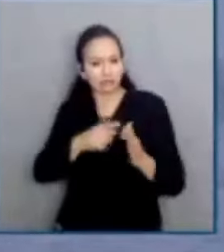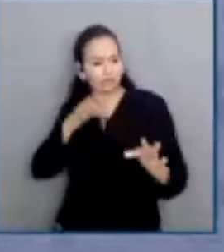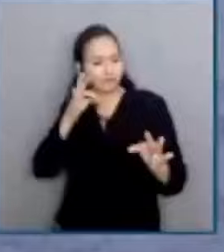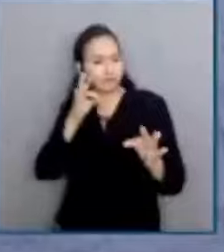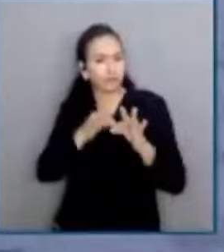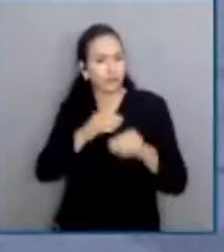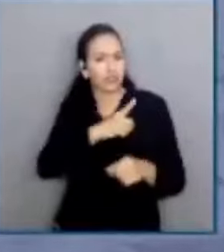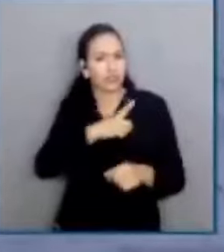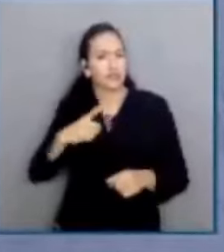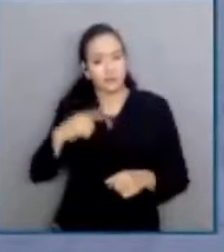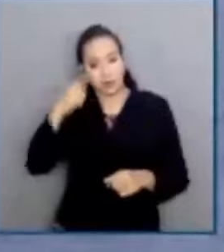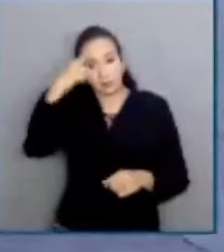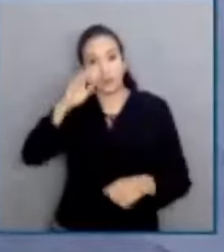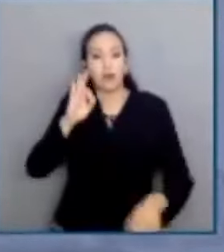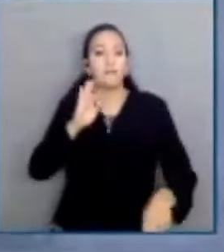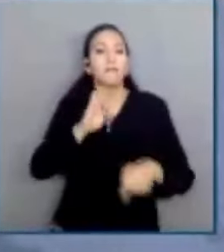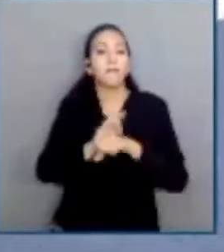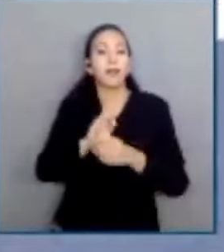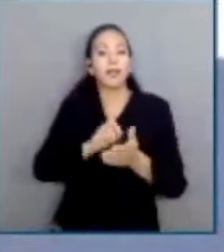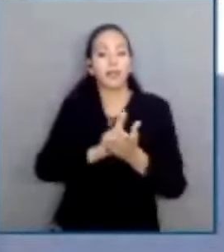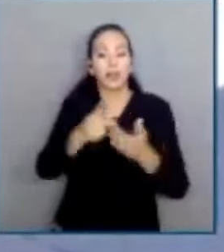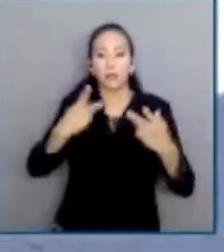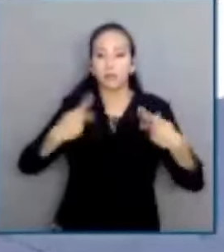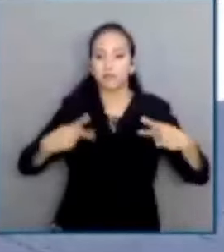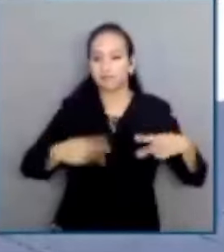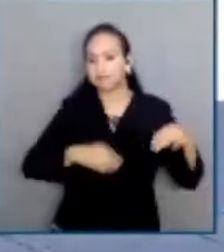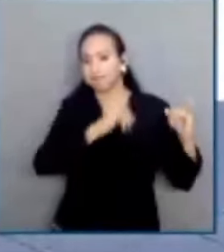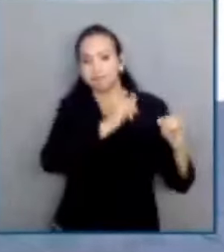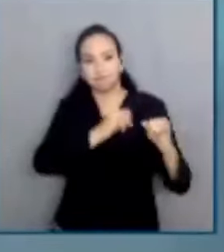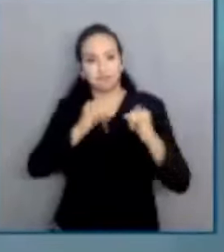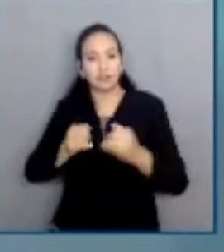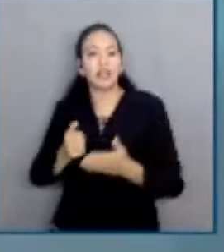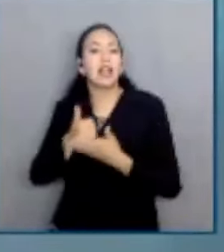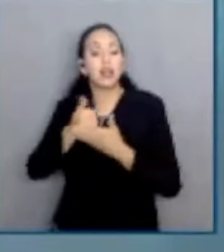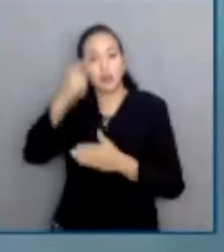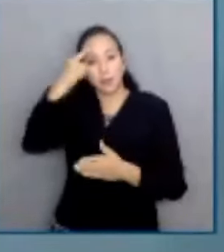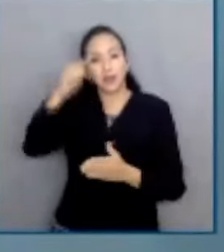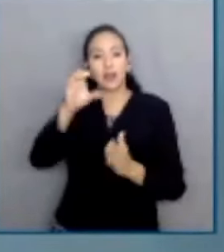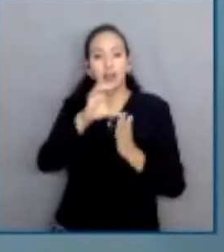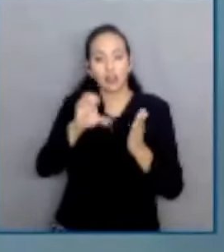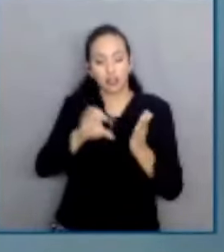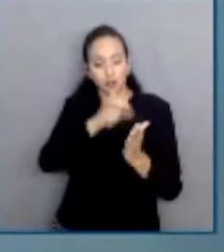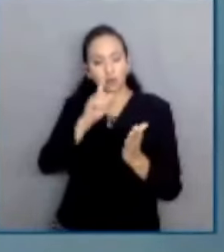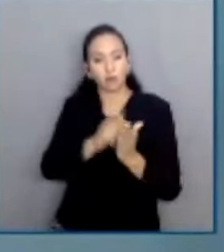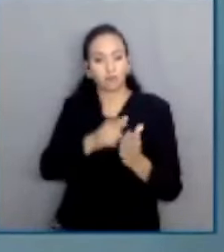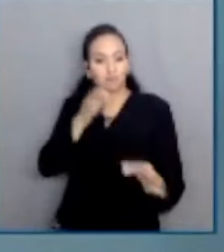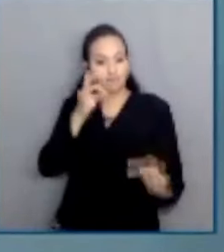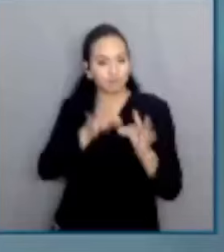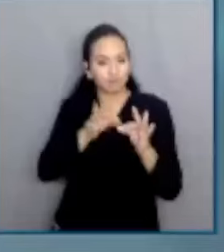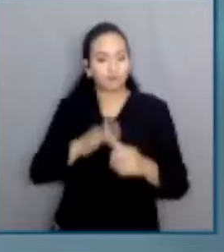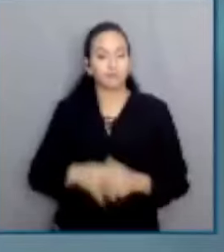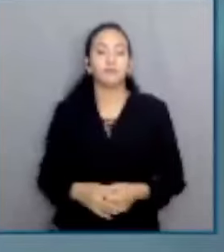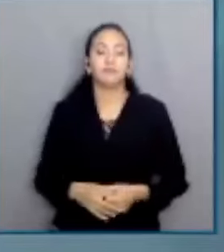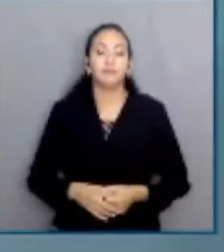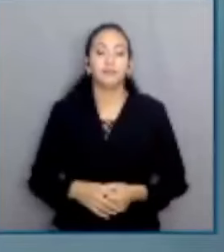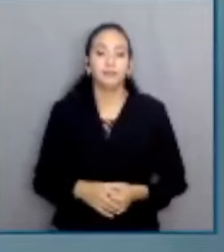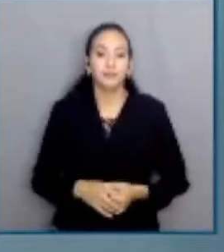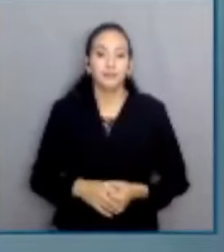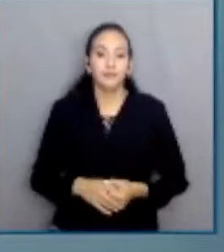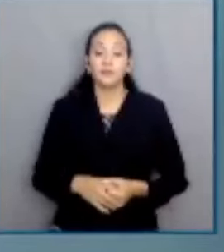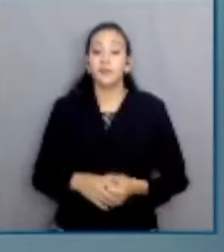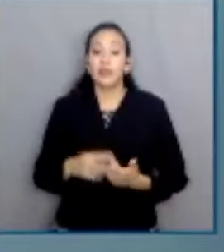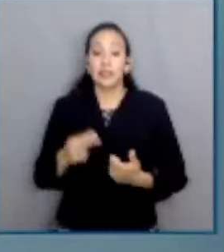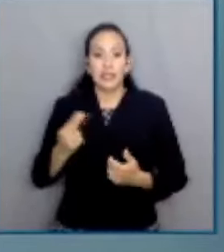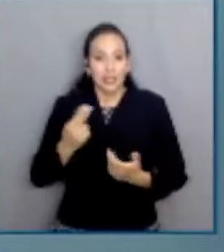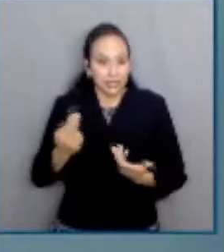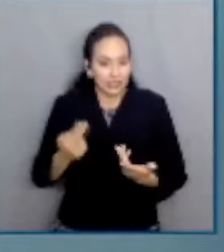individuales y garantizar el cumplimiento de la Constitución. Es que tenemos que amarrar a la noción de activismo judicial el